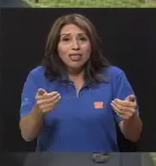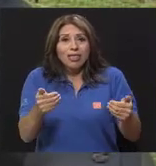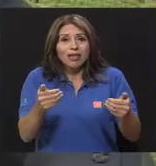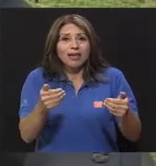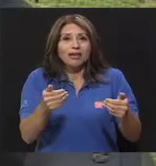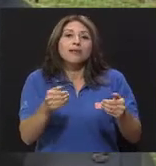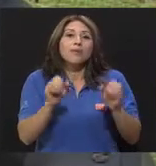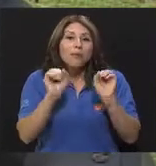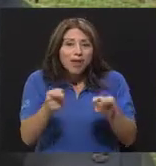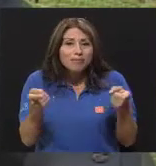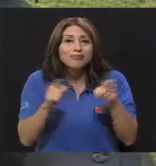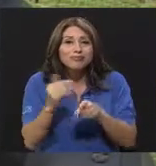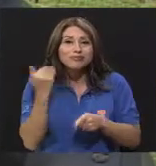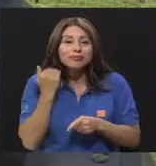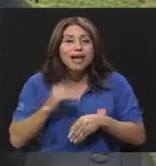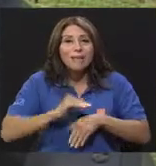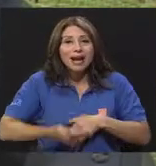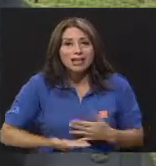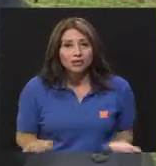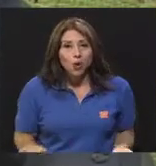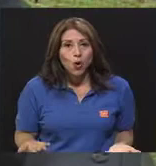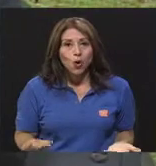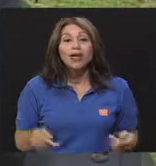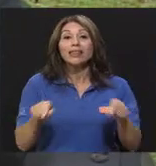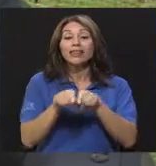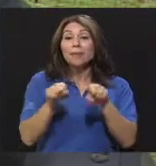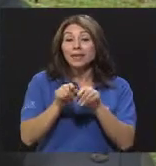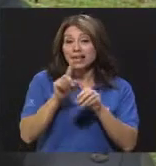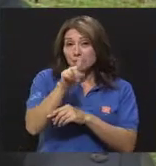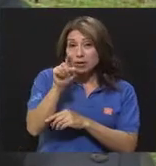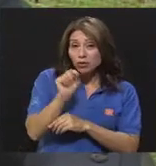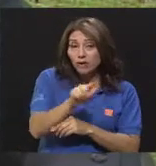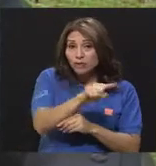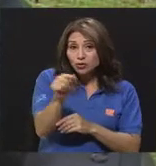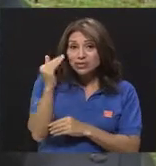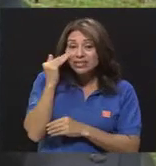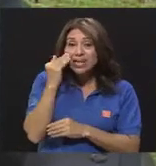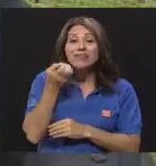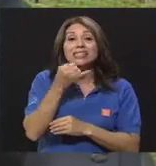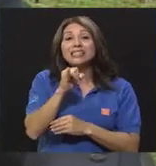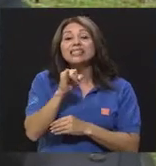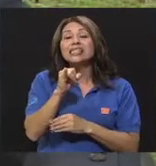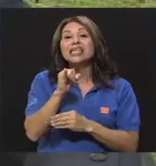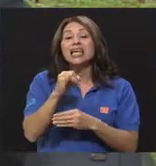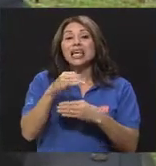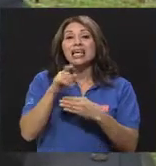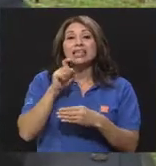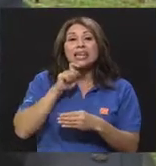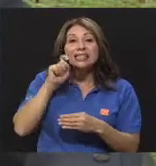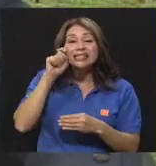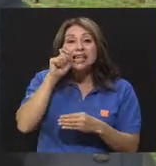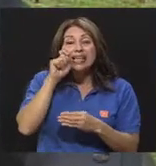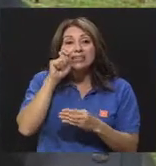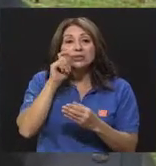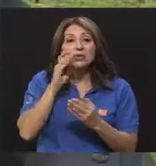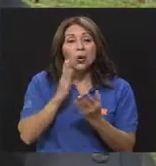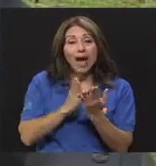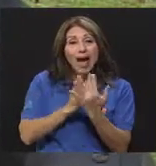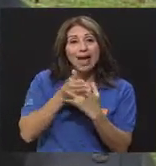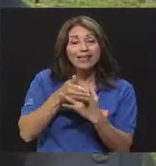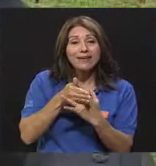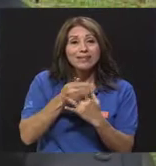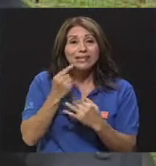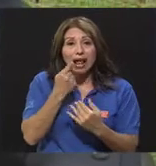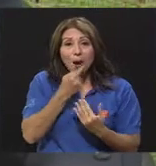si el sexo oral era un medio posible de transmisión del VIH, del